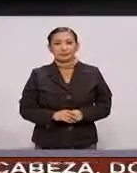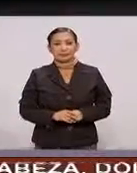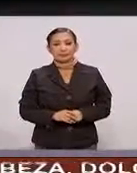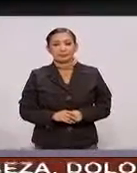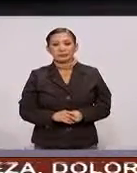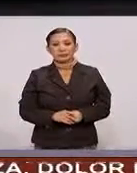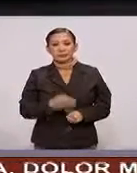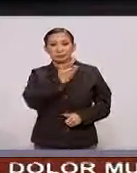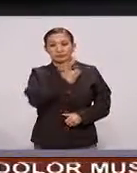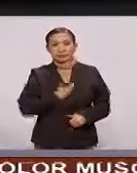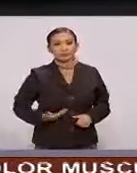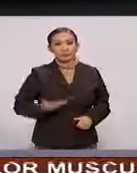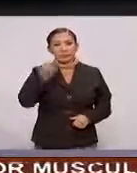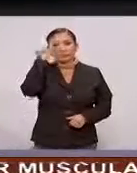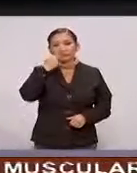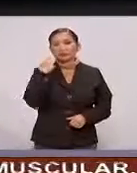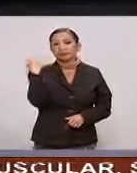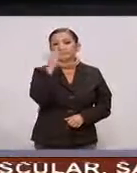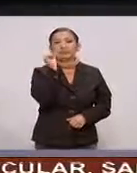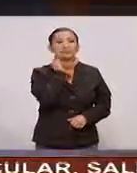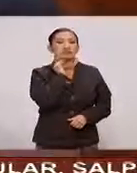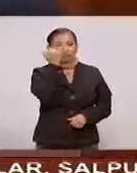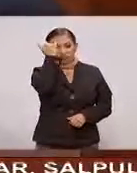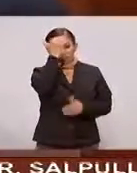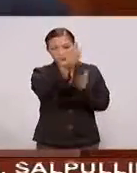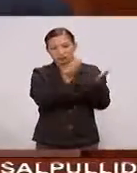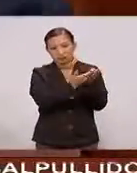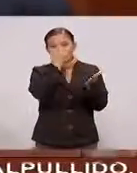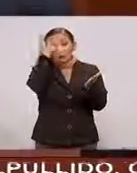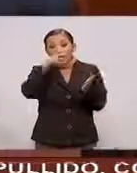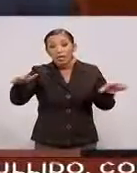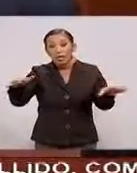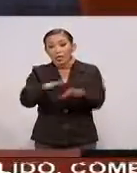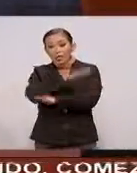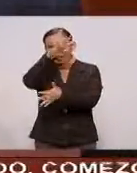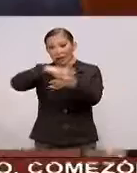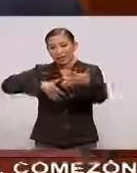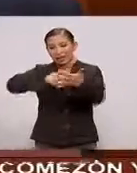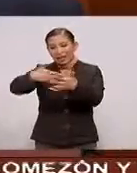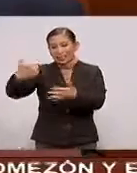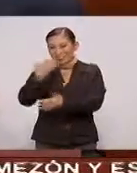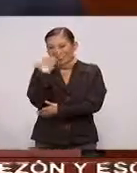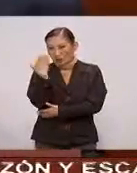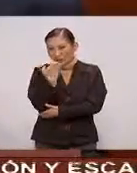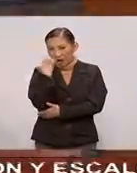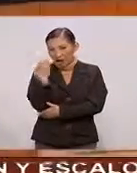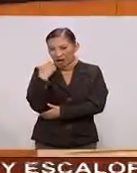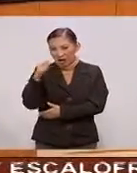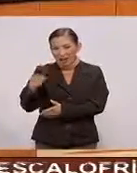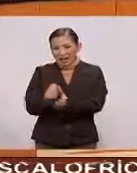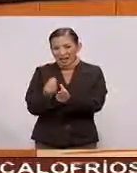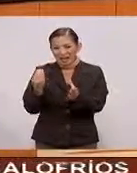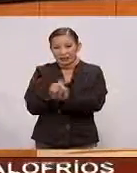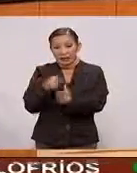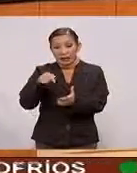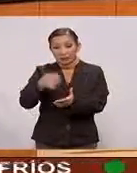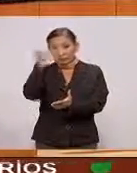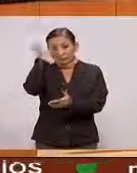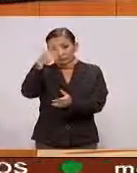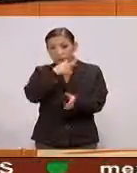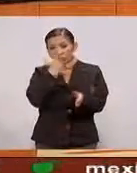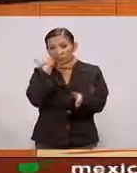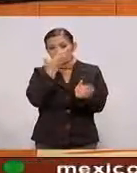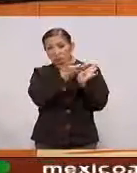El presidente Enrique Peña Nieto Envió al Senado Una propuesta Para modificar El calendario escolar La iniciativa Pretende establecer Una